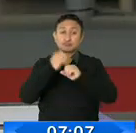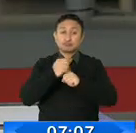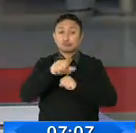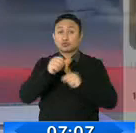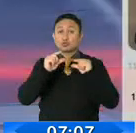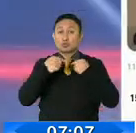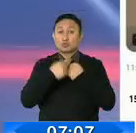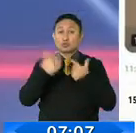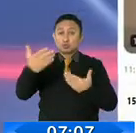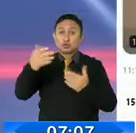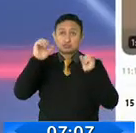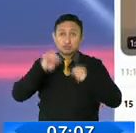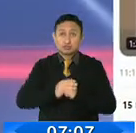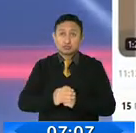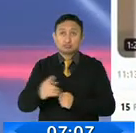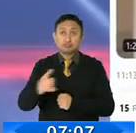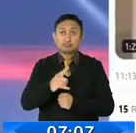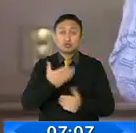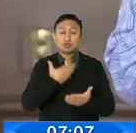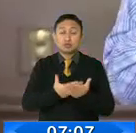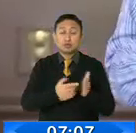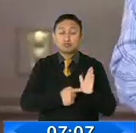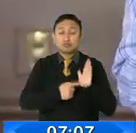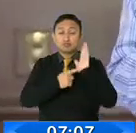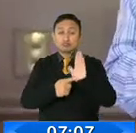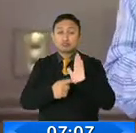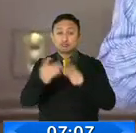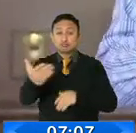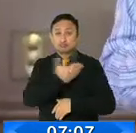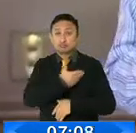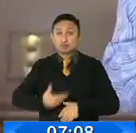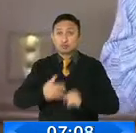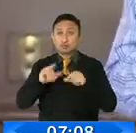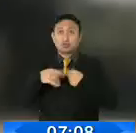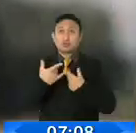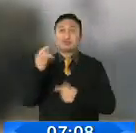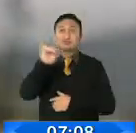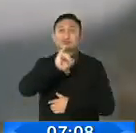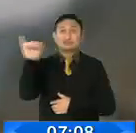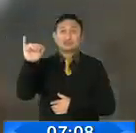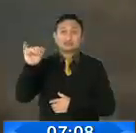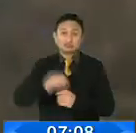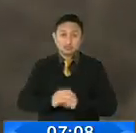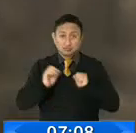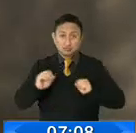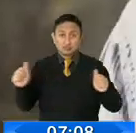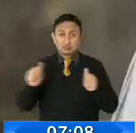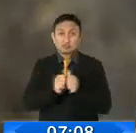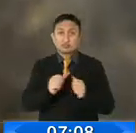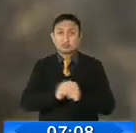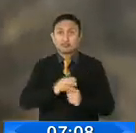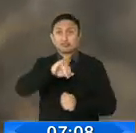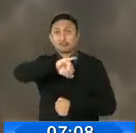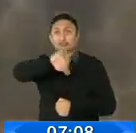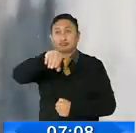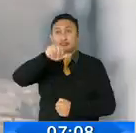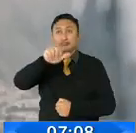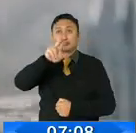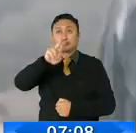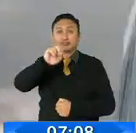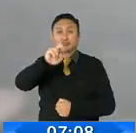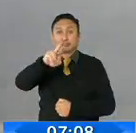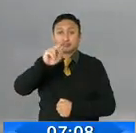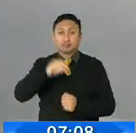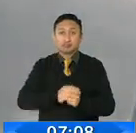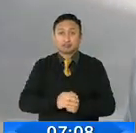políticos también presentaron sus precandidatos presidenciales del partido Izquierda Democrática, eligió el binomio conformado por Javier Herbas y María Sara